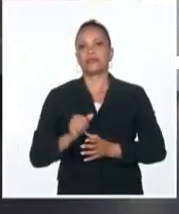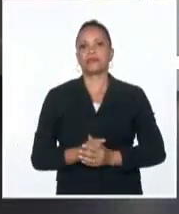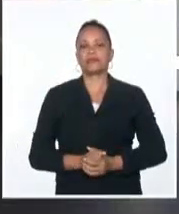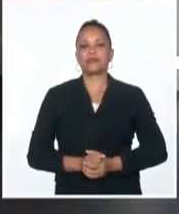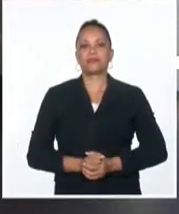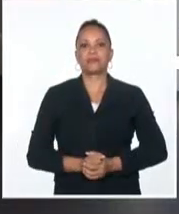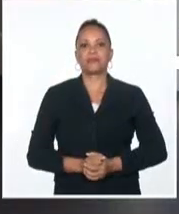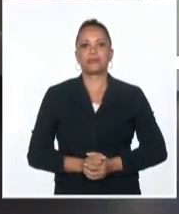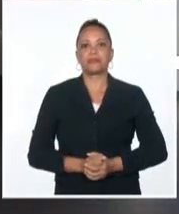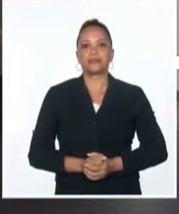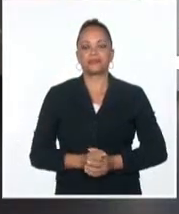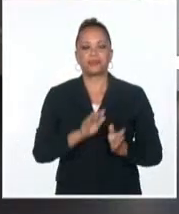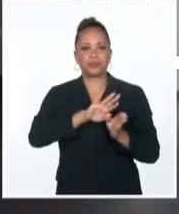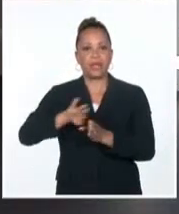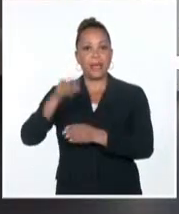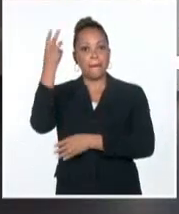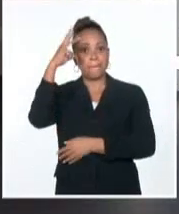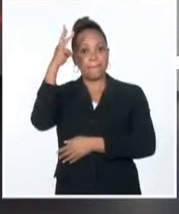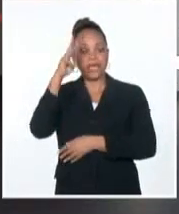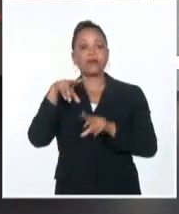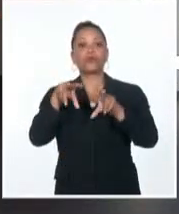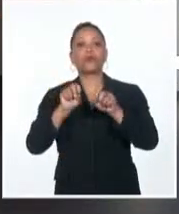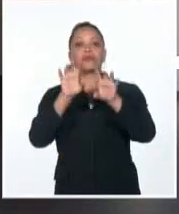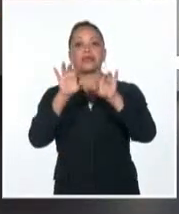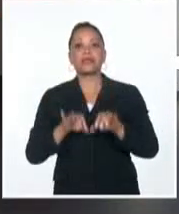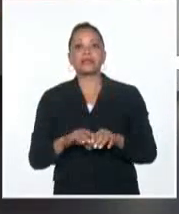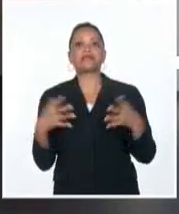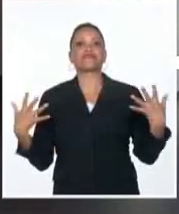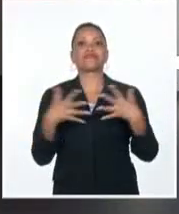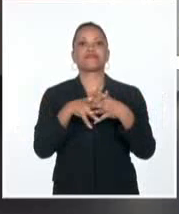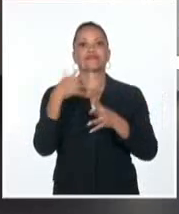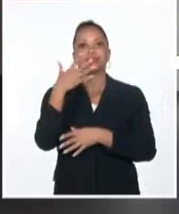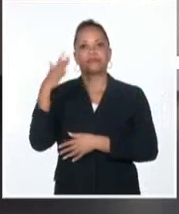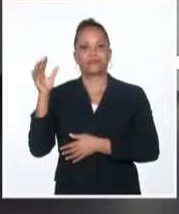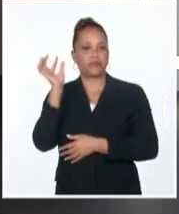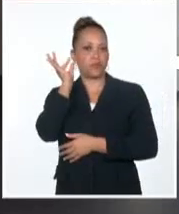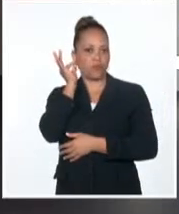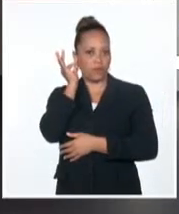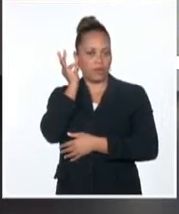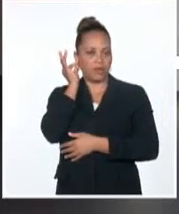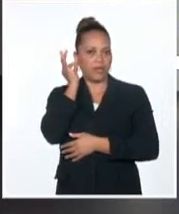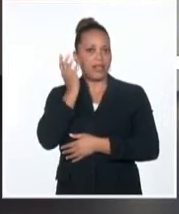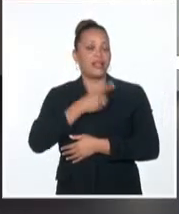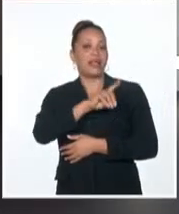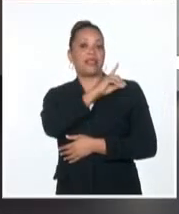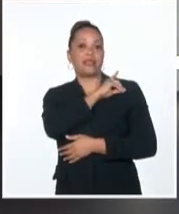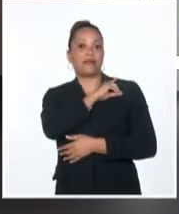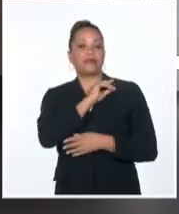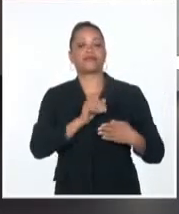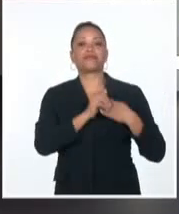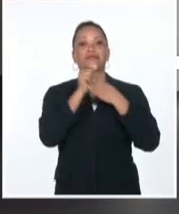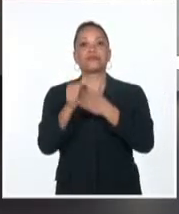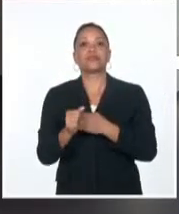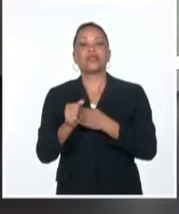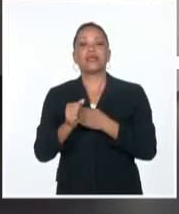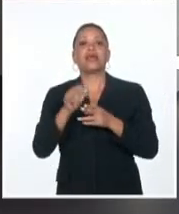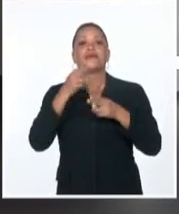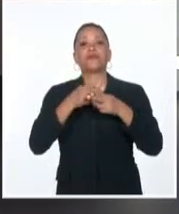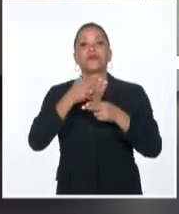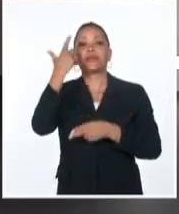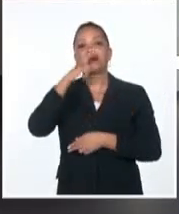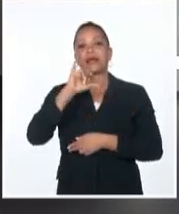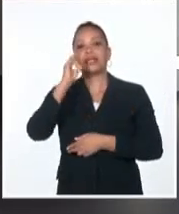Y México tiene nueva secretaria de Relaciones Exteriores. La diplomacia del país será dirigida a partir de ahora por Alicia Bárcena,